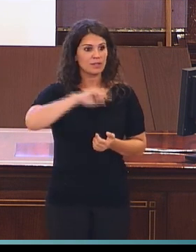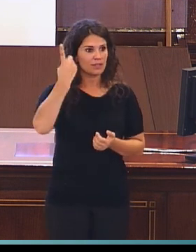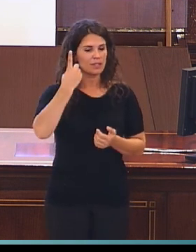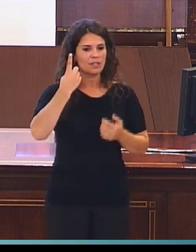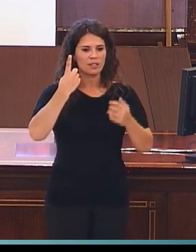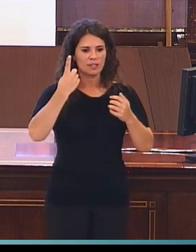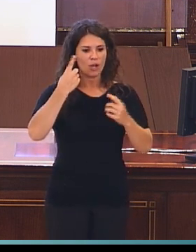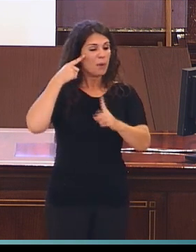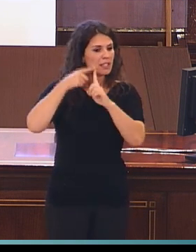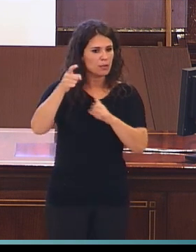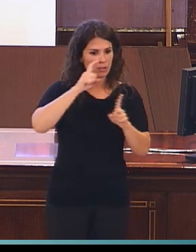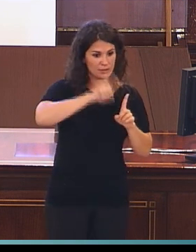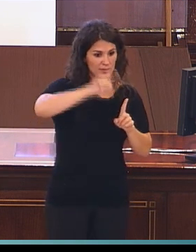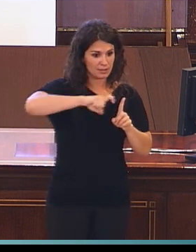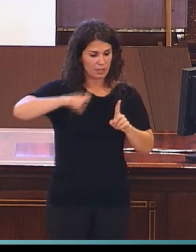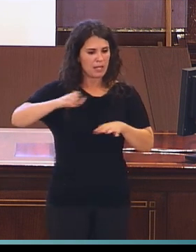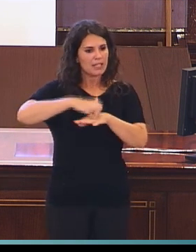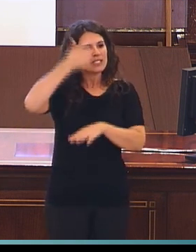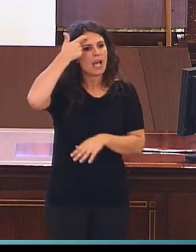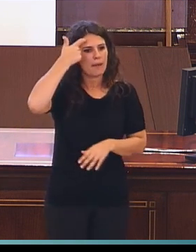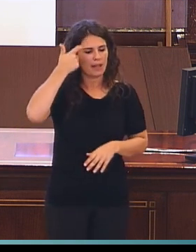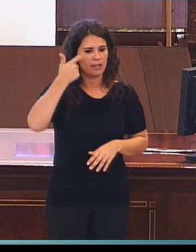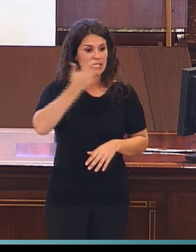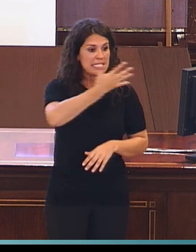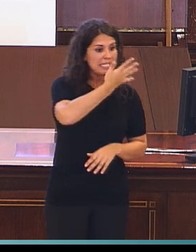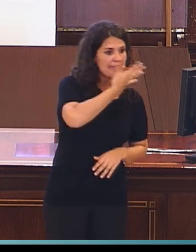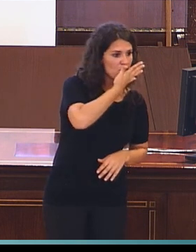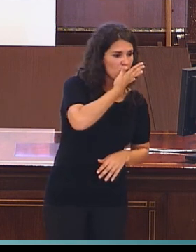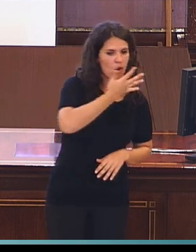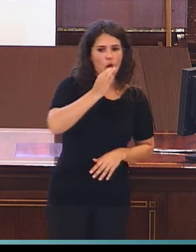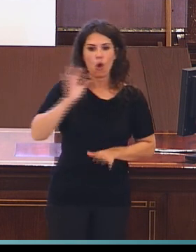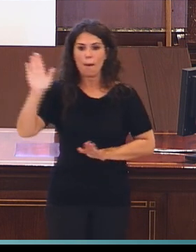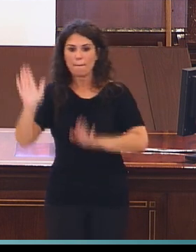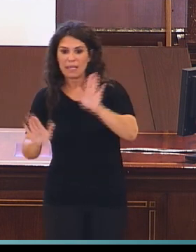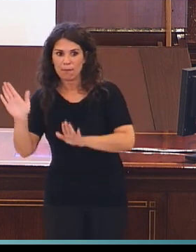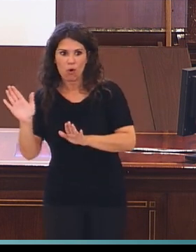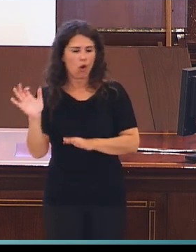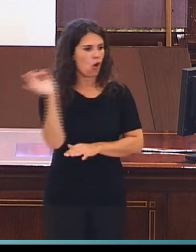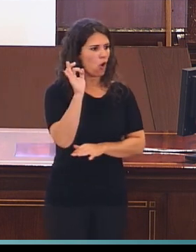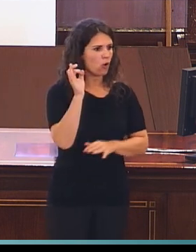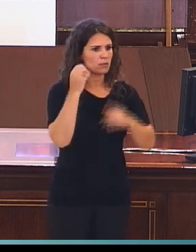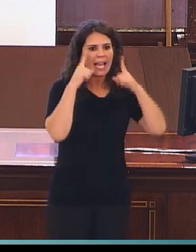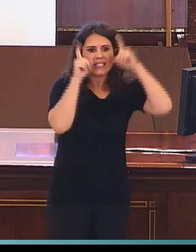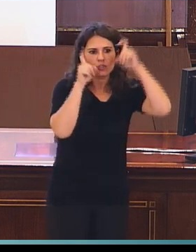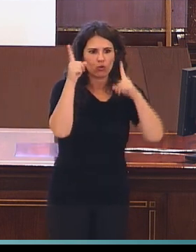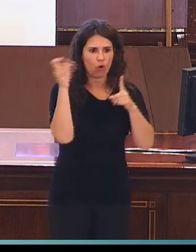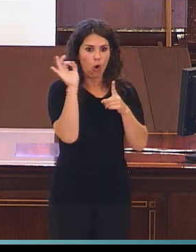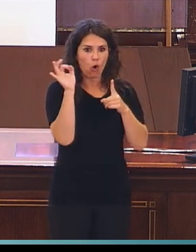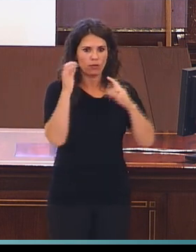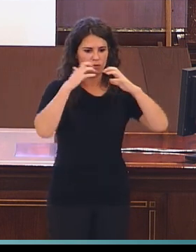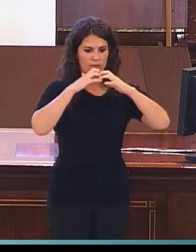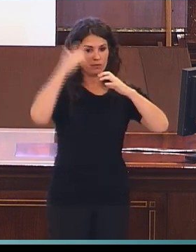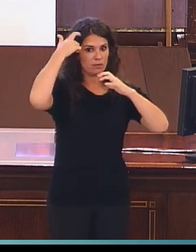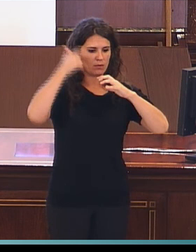diferente los signos frente al mimo o los signos frente a los gestos, o cómo se